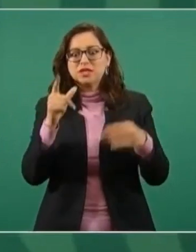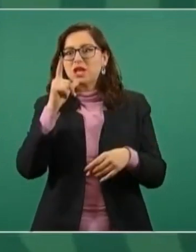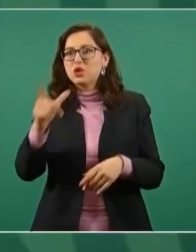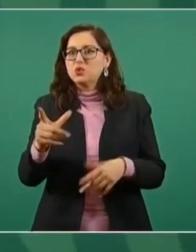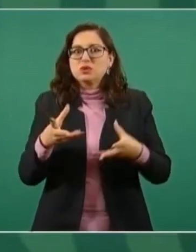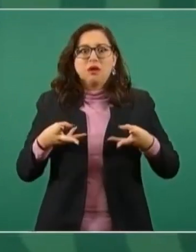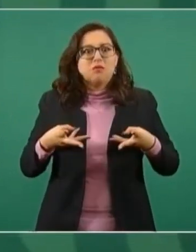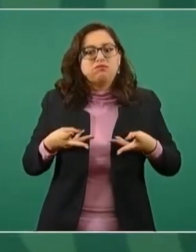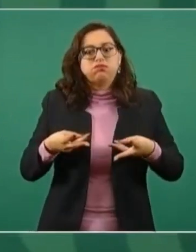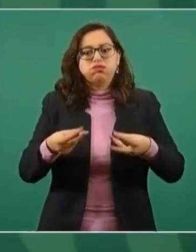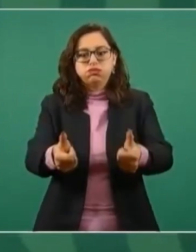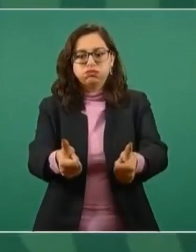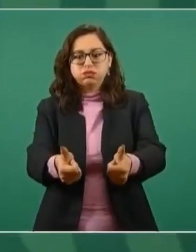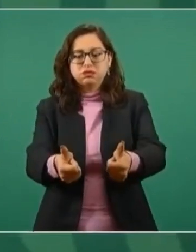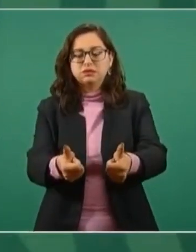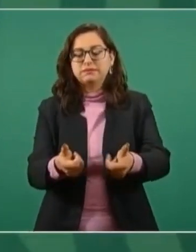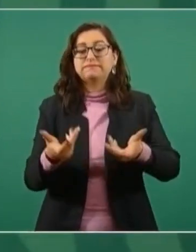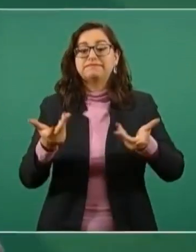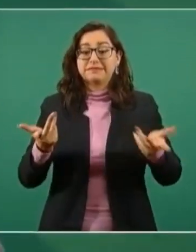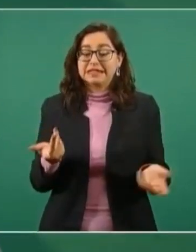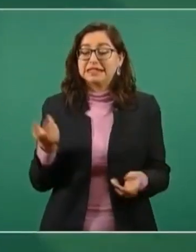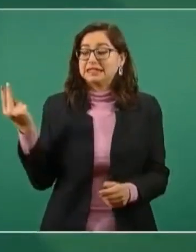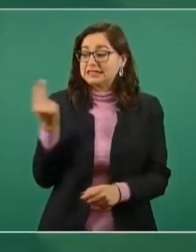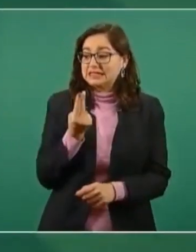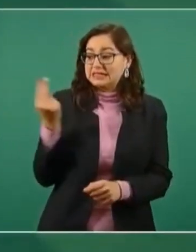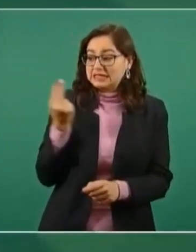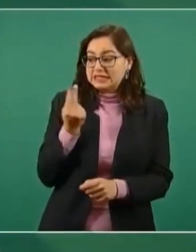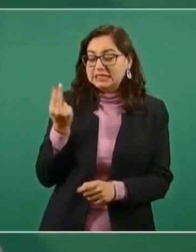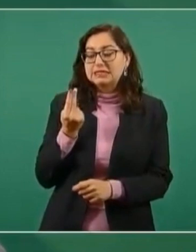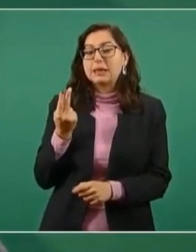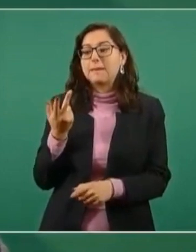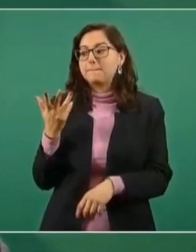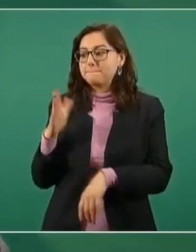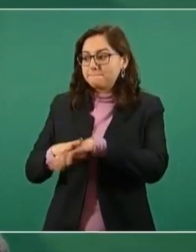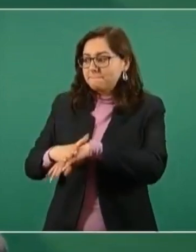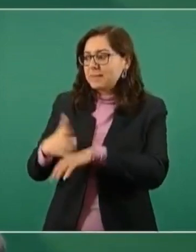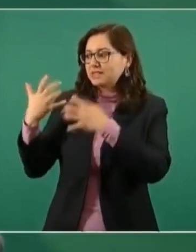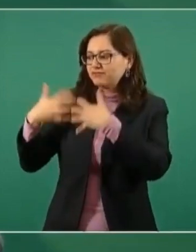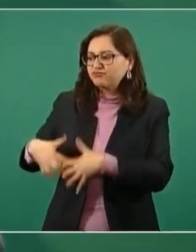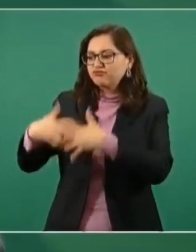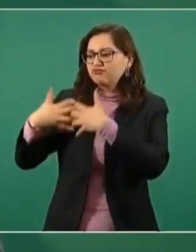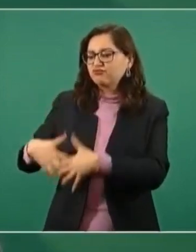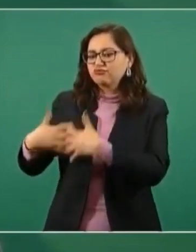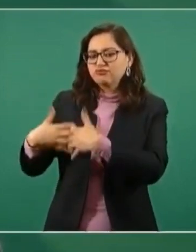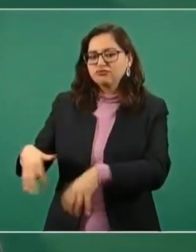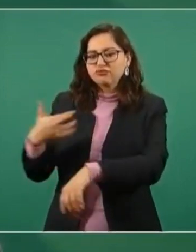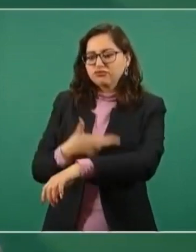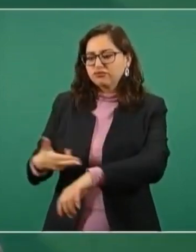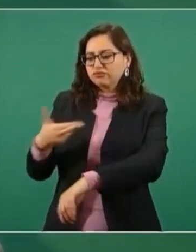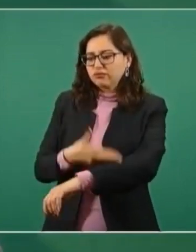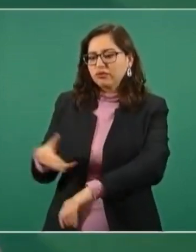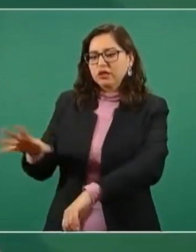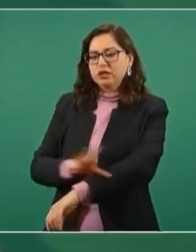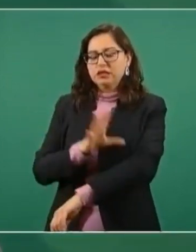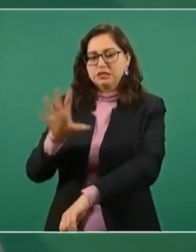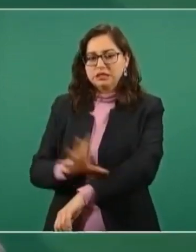planeación para que se organicen